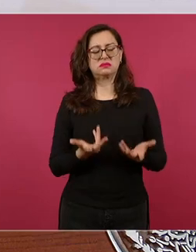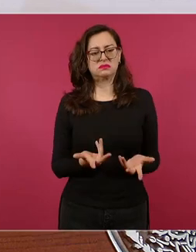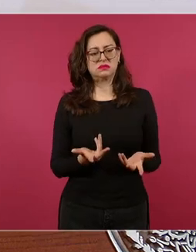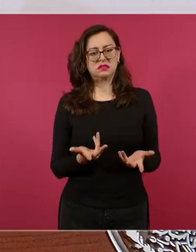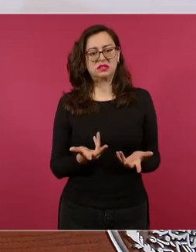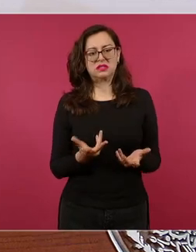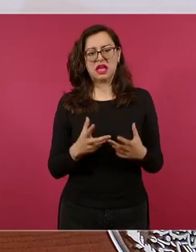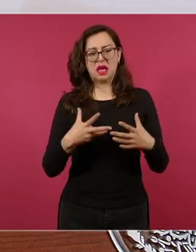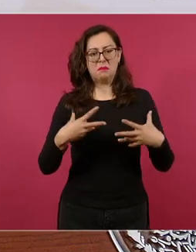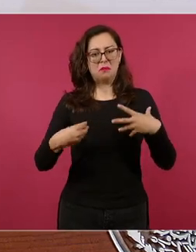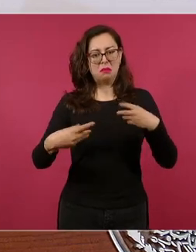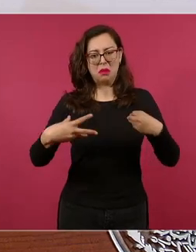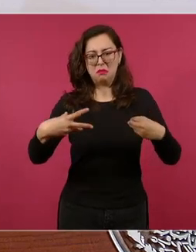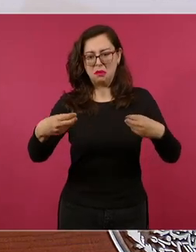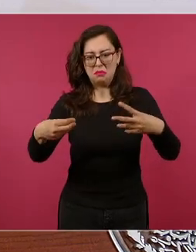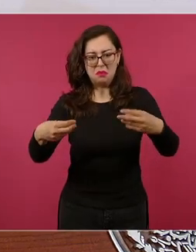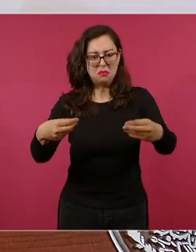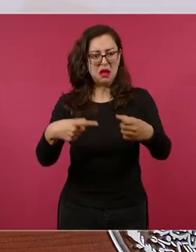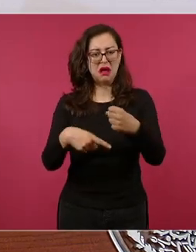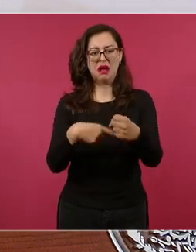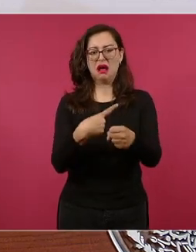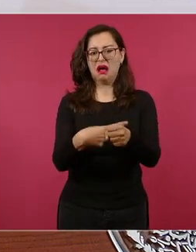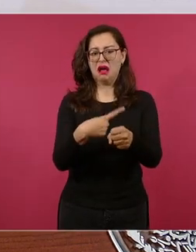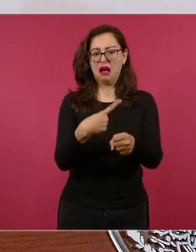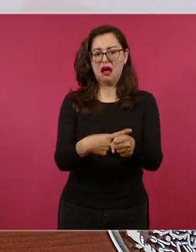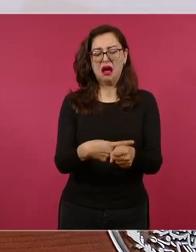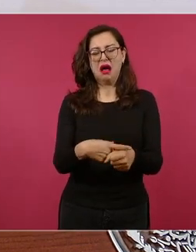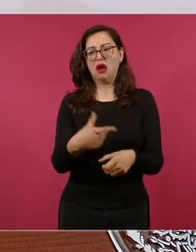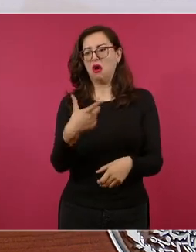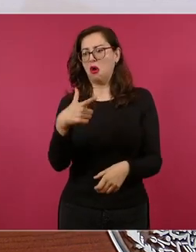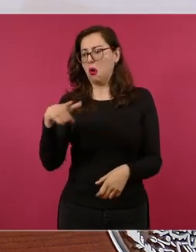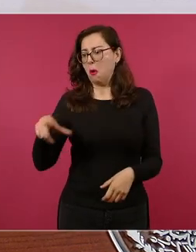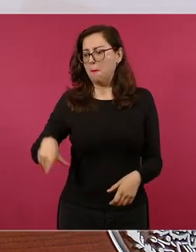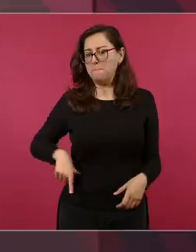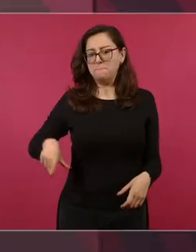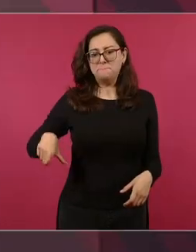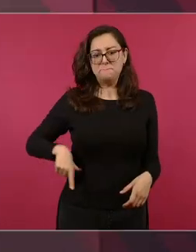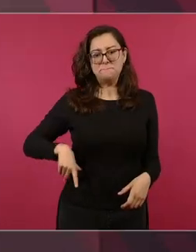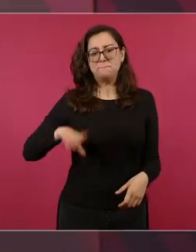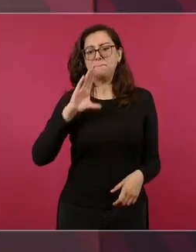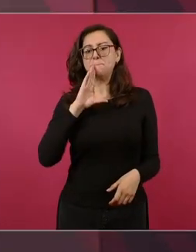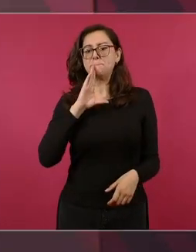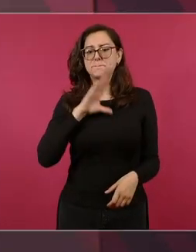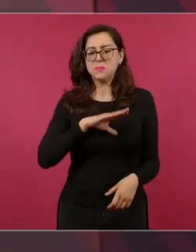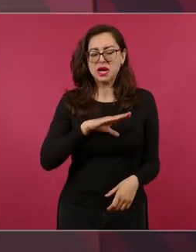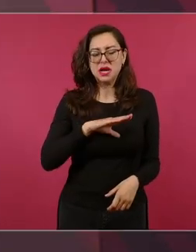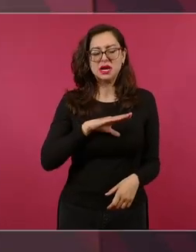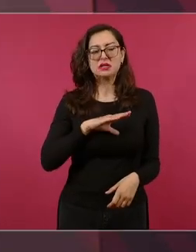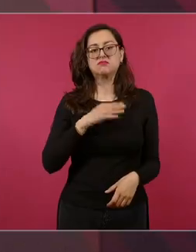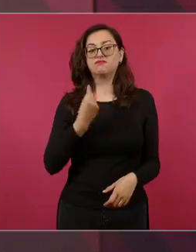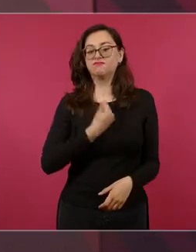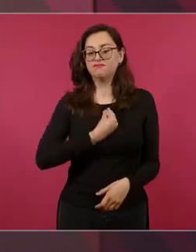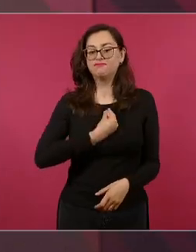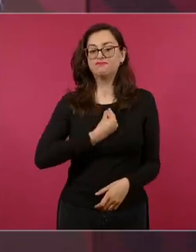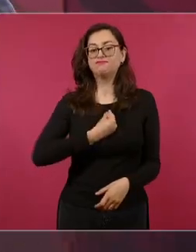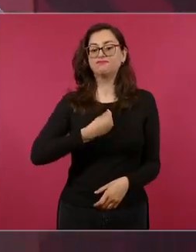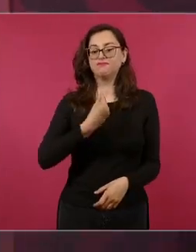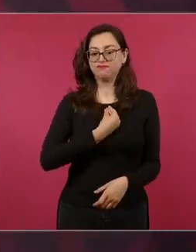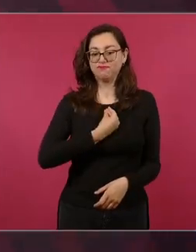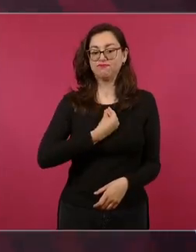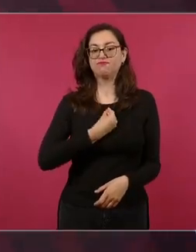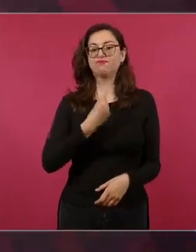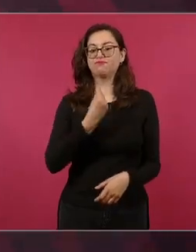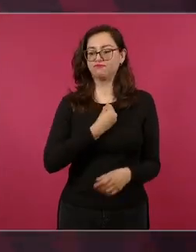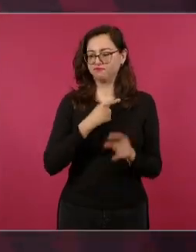epidemias malos gobiernos y se